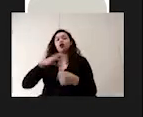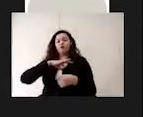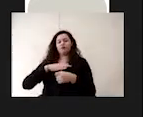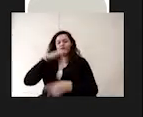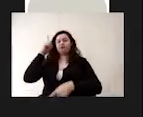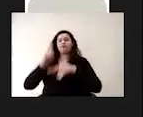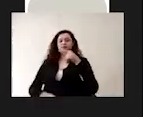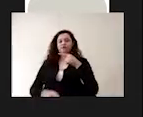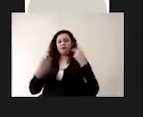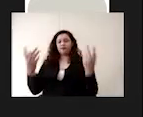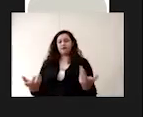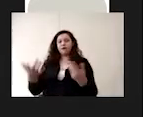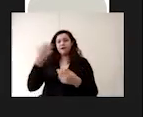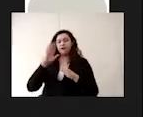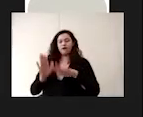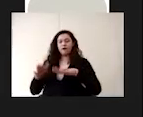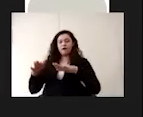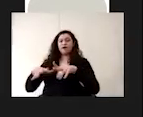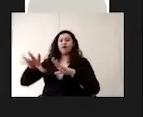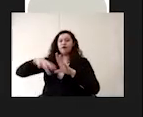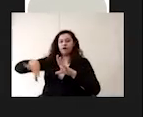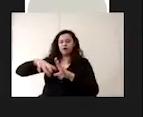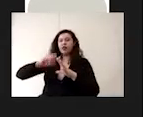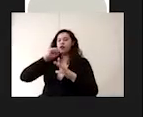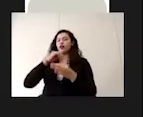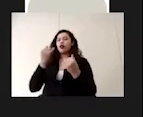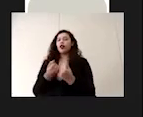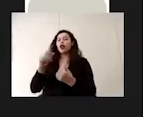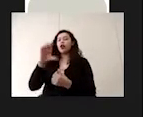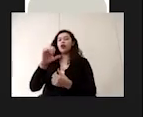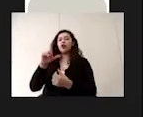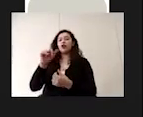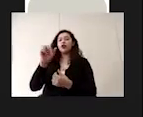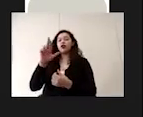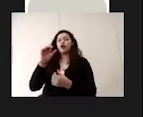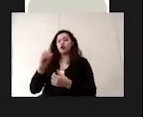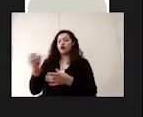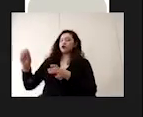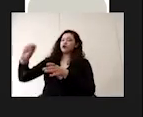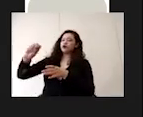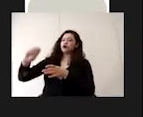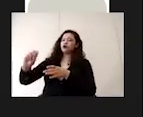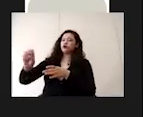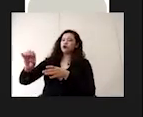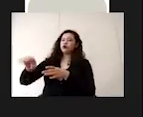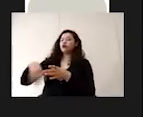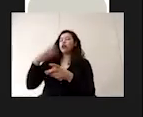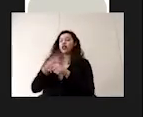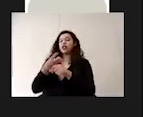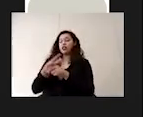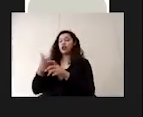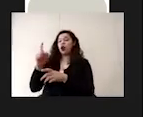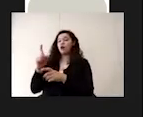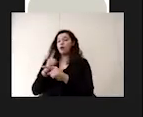jerga o paño limpio con una solución clorada, la cual vamos a tener en nuestro tercer balde o